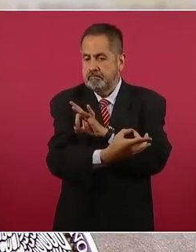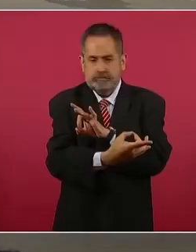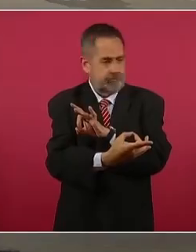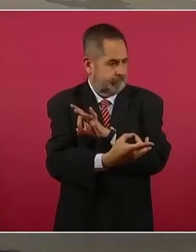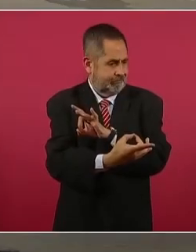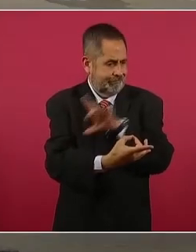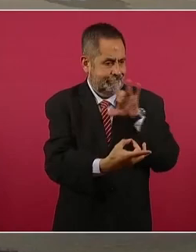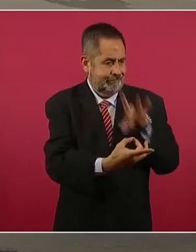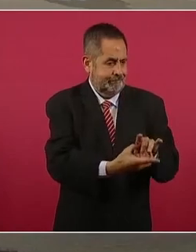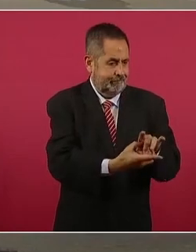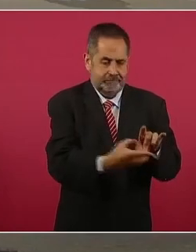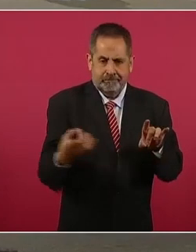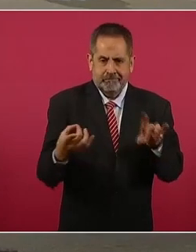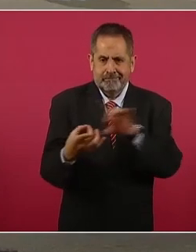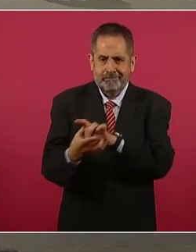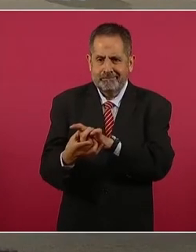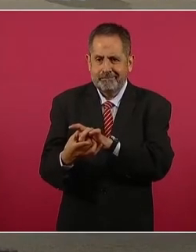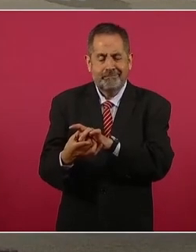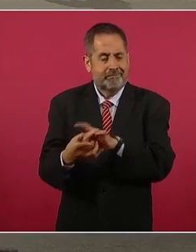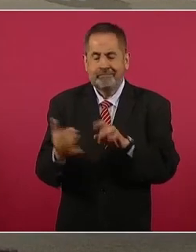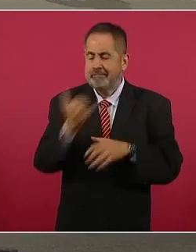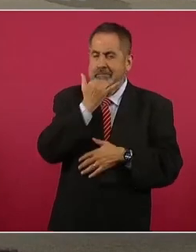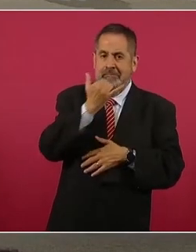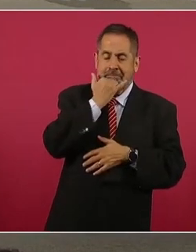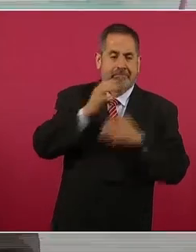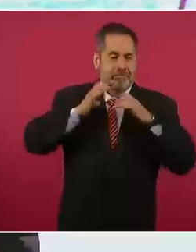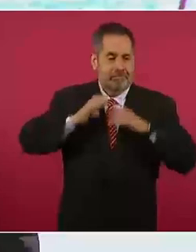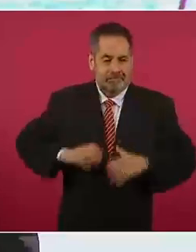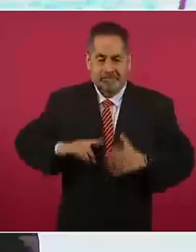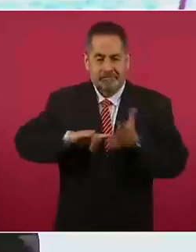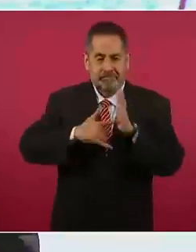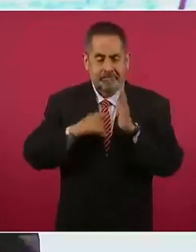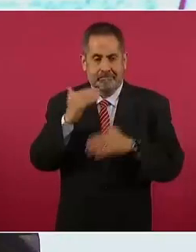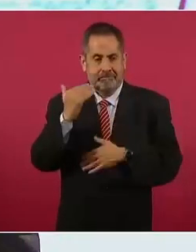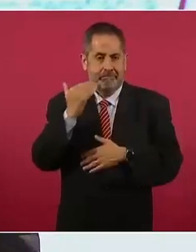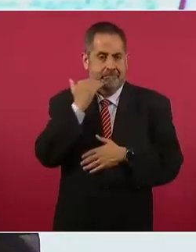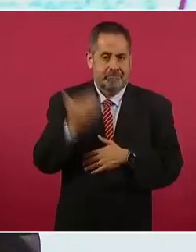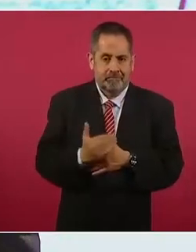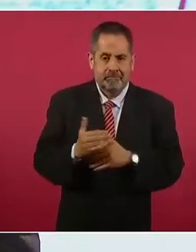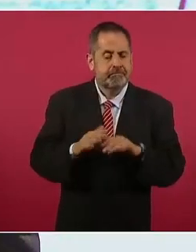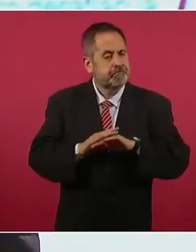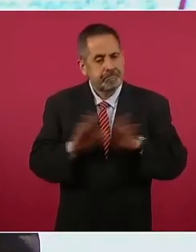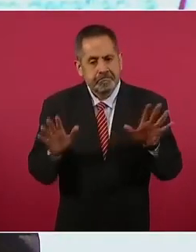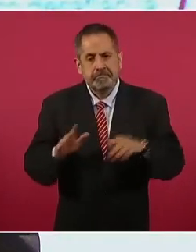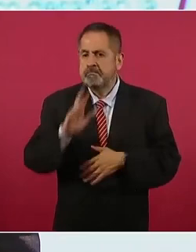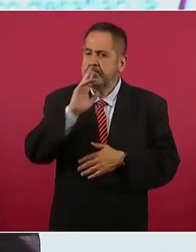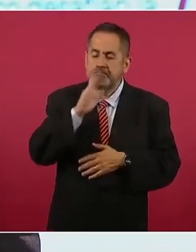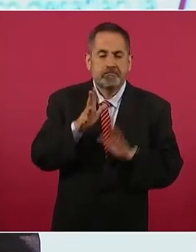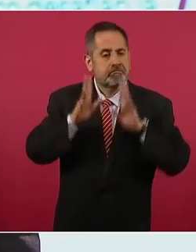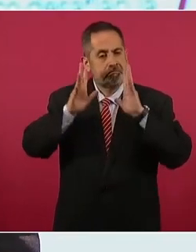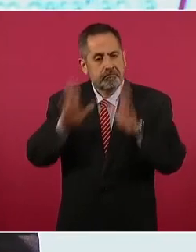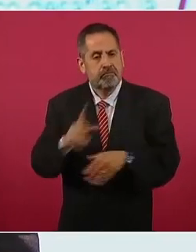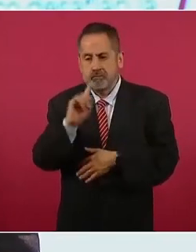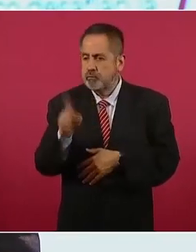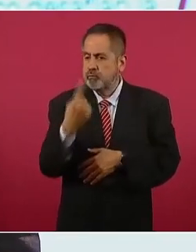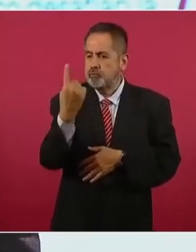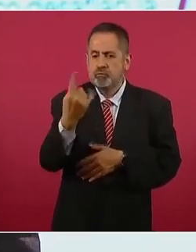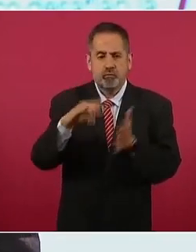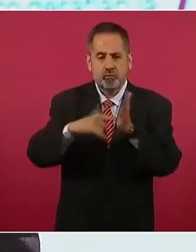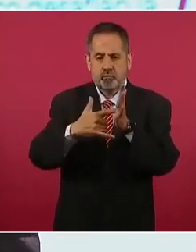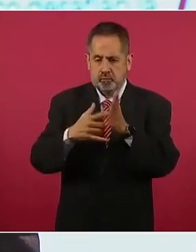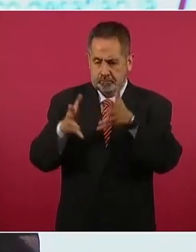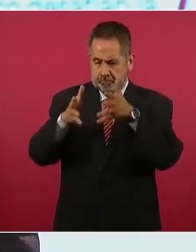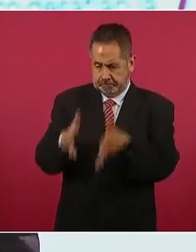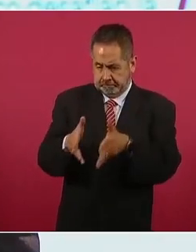nuestra salud, no debemos luchar contra nuestro reloj biológico. Lo recomendable es volver al horario